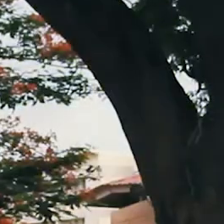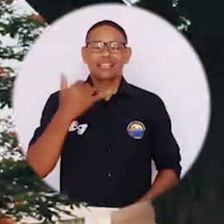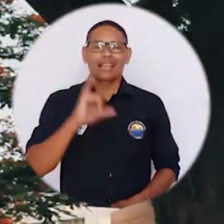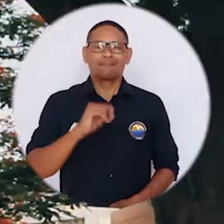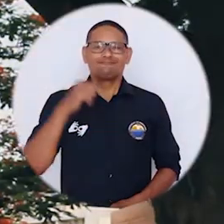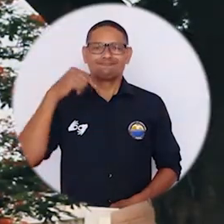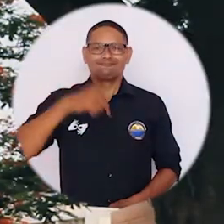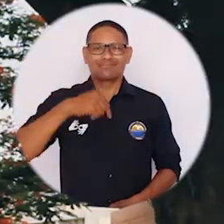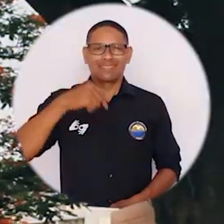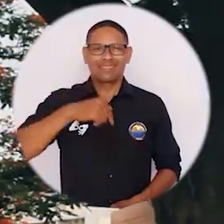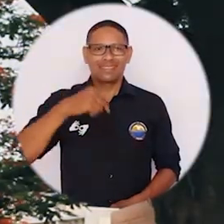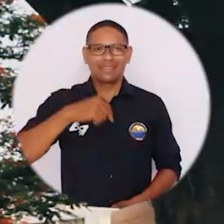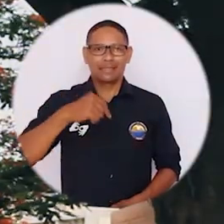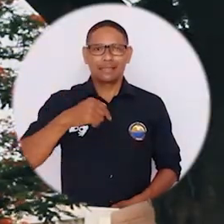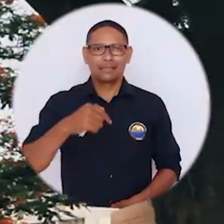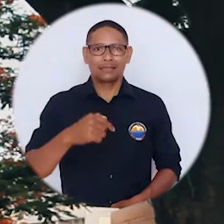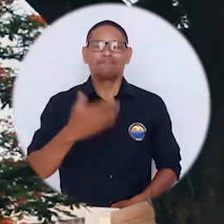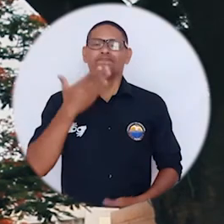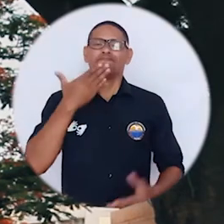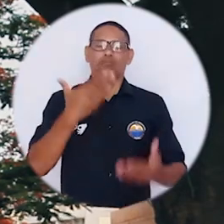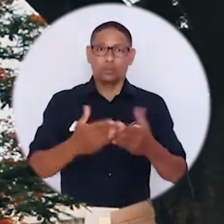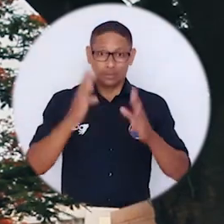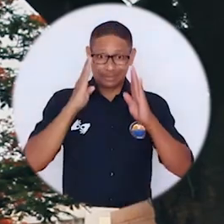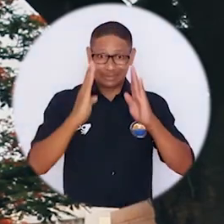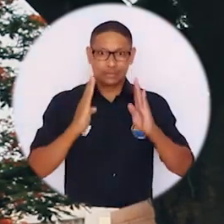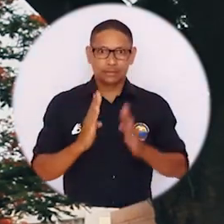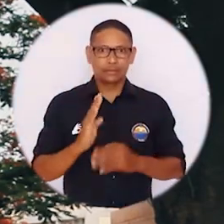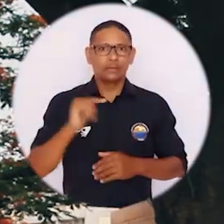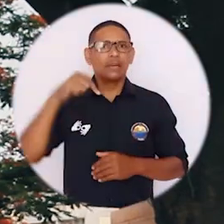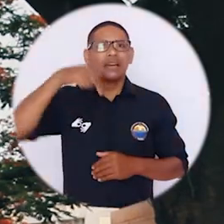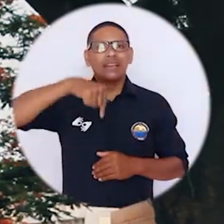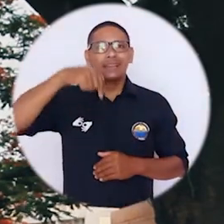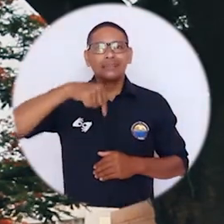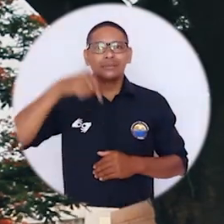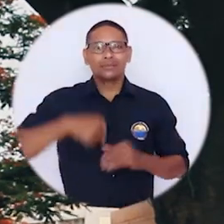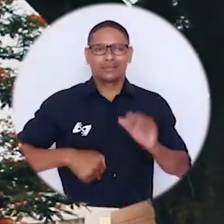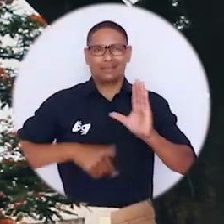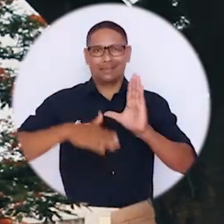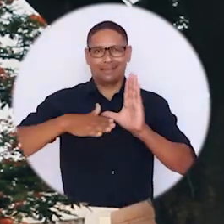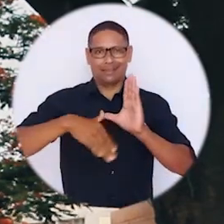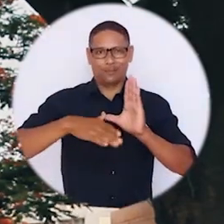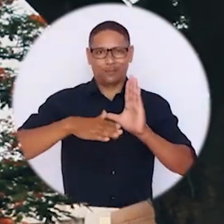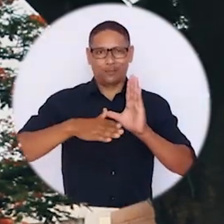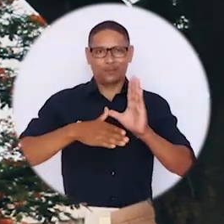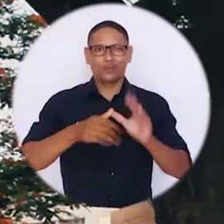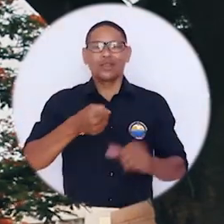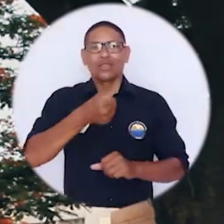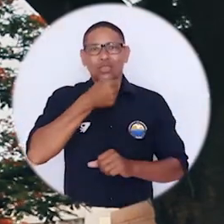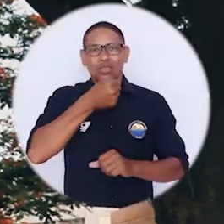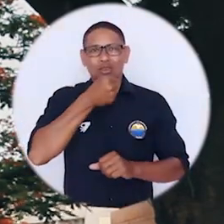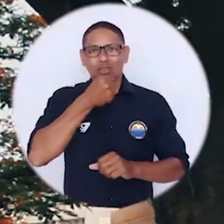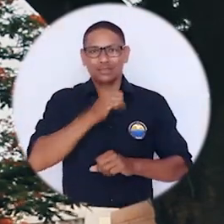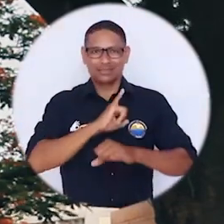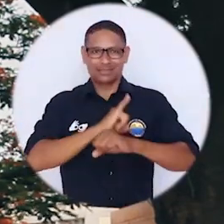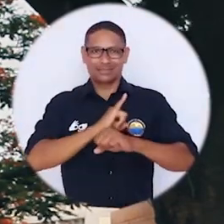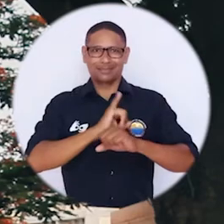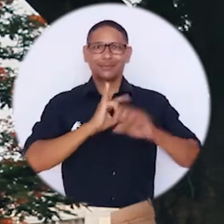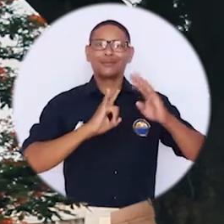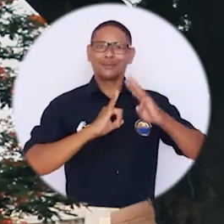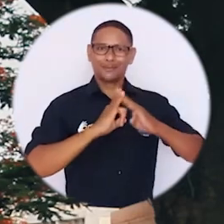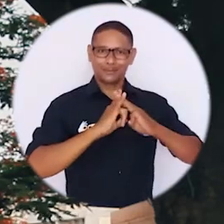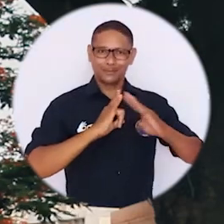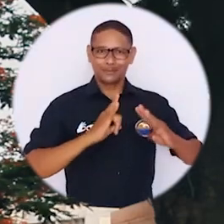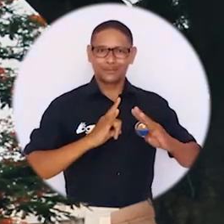Ya estamos de vuelta con ustedes. Gracias por su sintonía. Están viendo el Campus TV, programa institucional de la